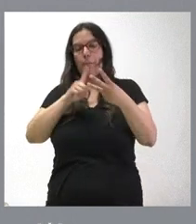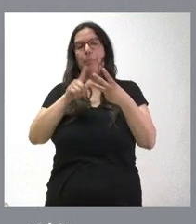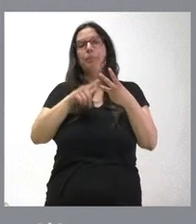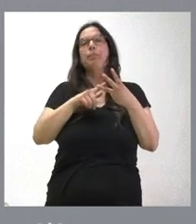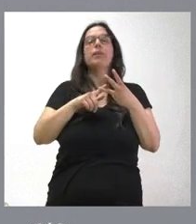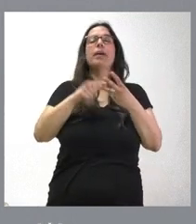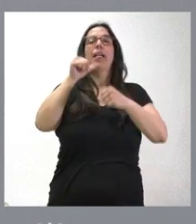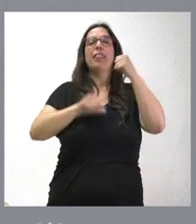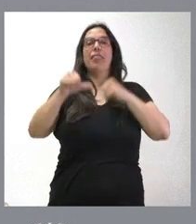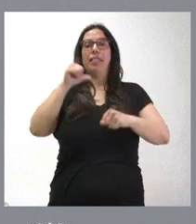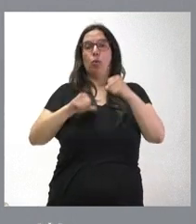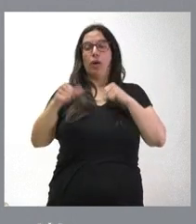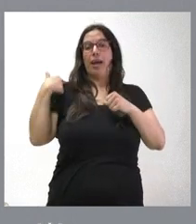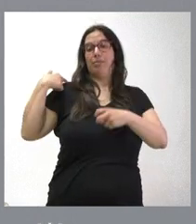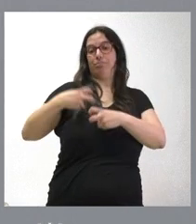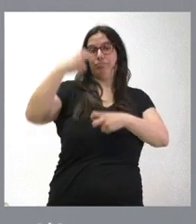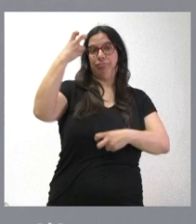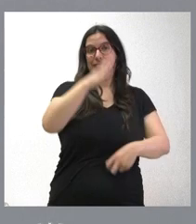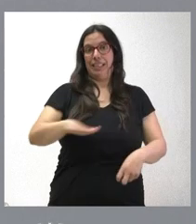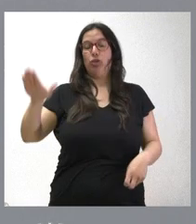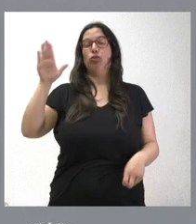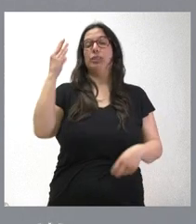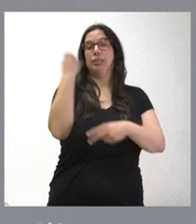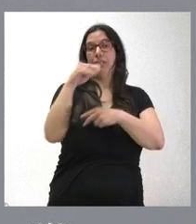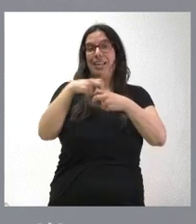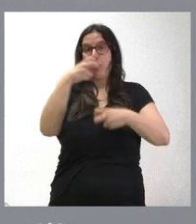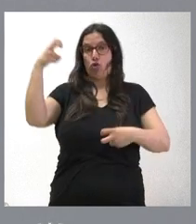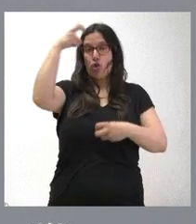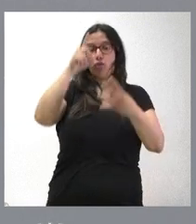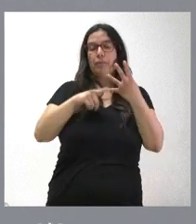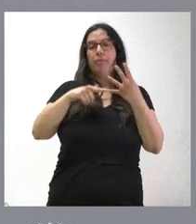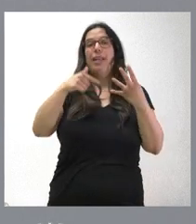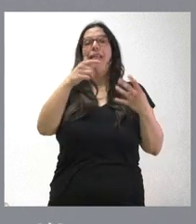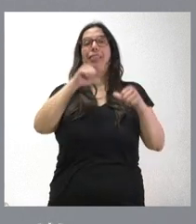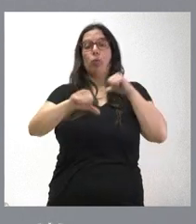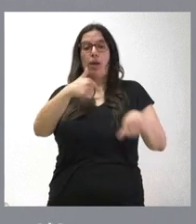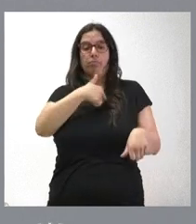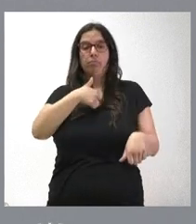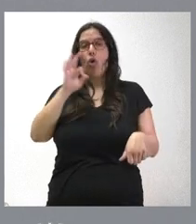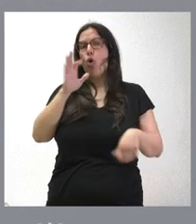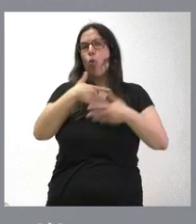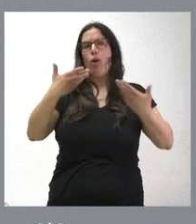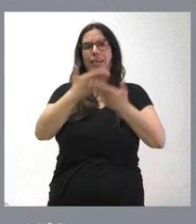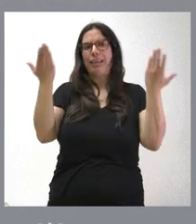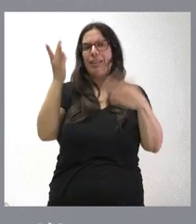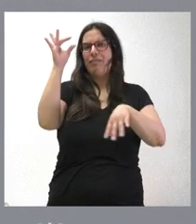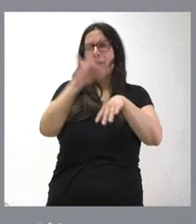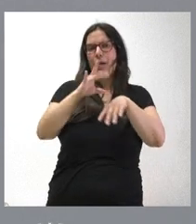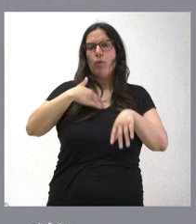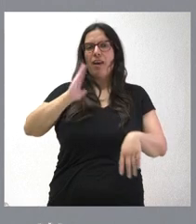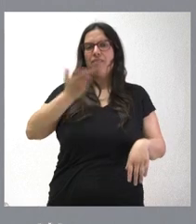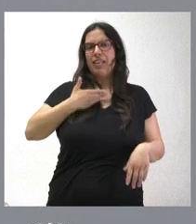infanto-juvenil escoliosis la cirugía cardíaca y cualquier otra enfermedad que suponga para el paciente un riesgo para su vida o para la calidad esta